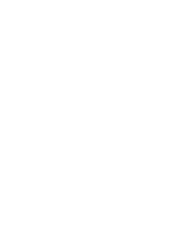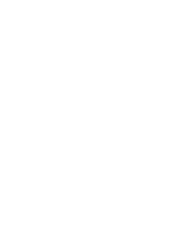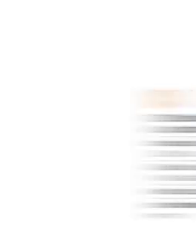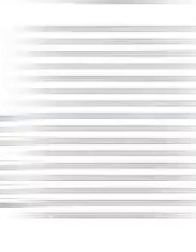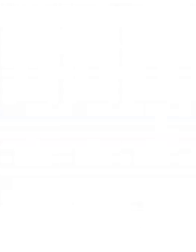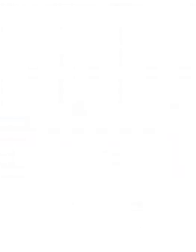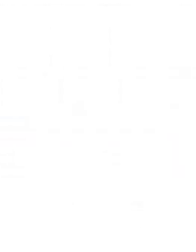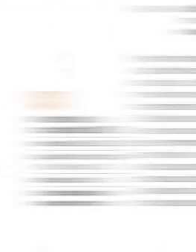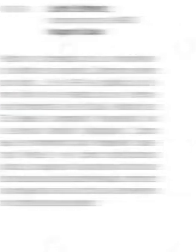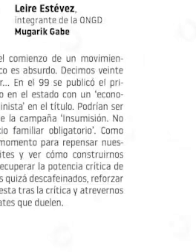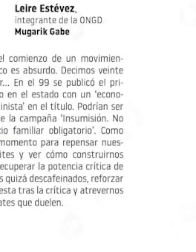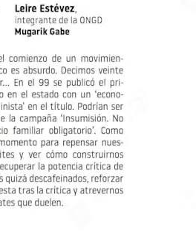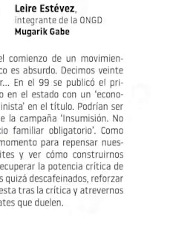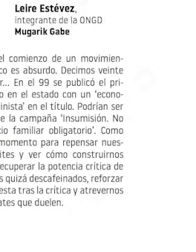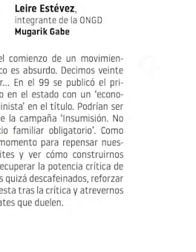itzunarene Zeyako nire